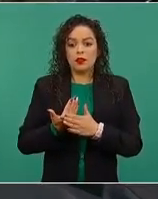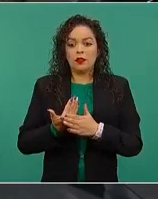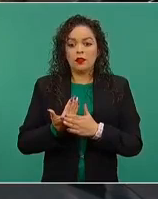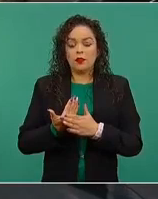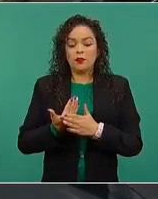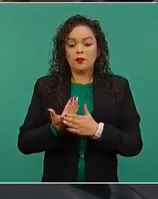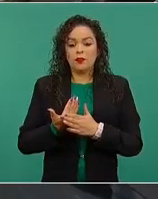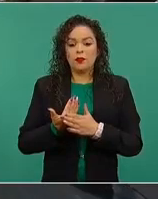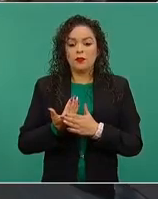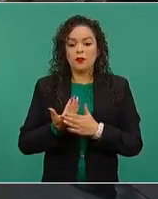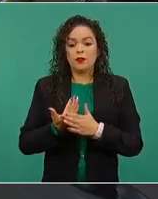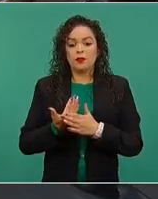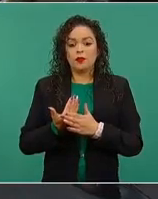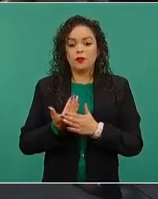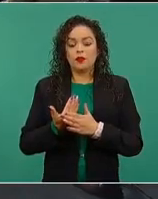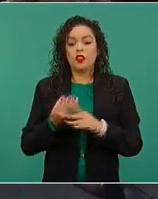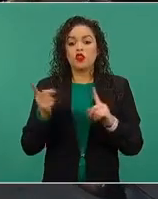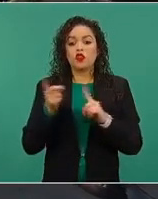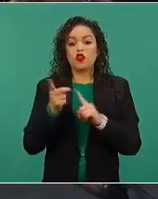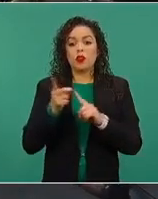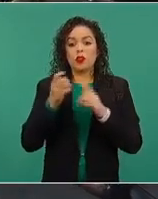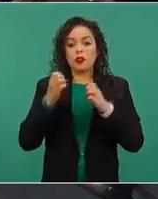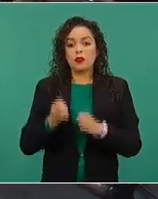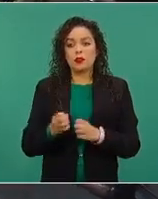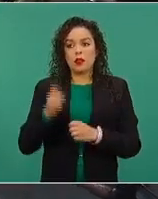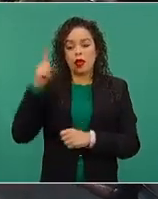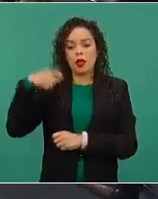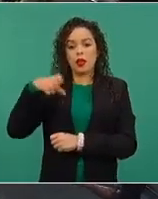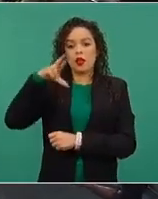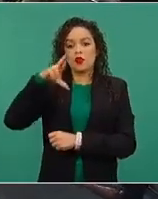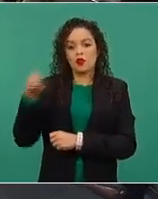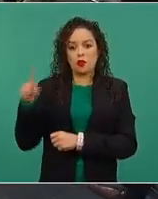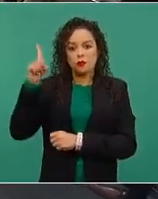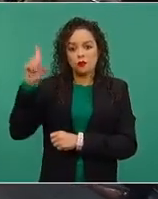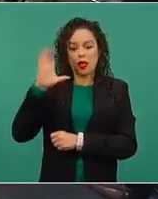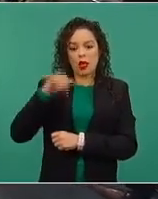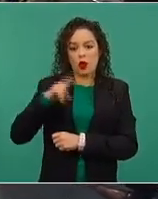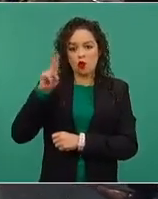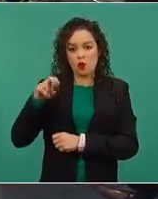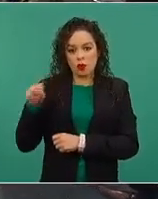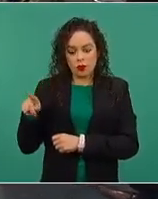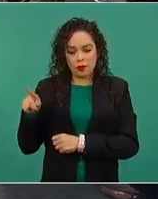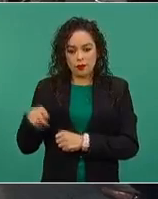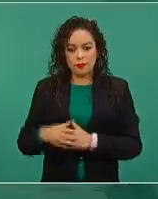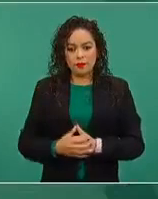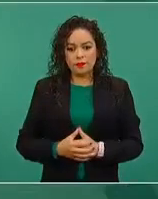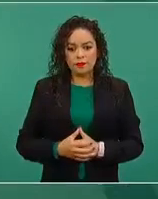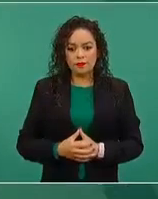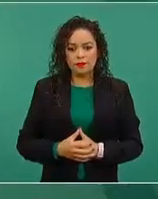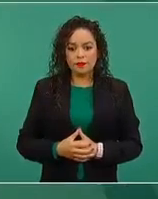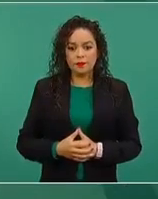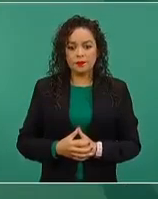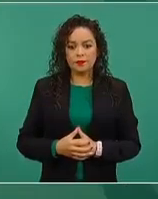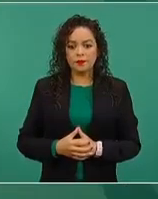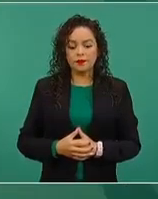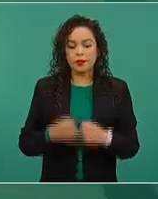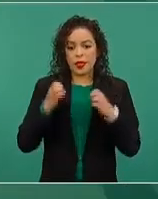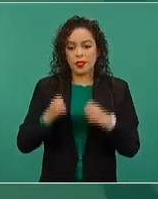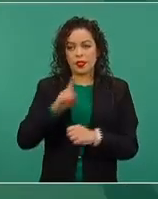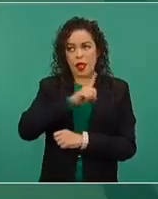Cancún, en Quintana Roo. vamos a llevar a cabo allá